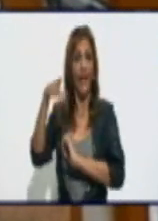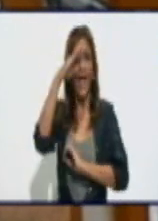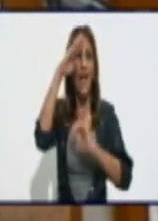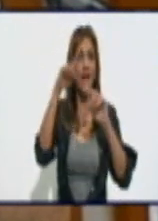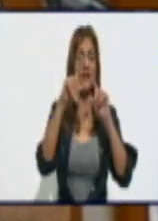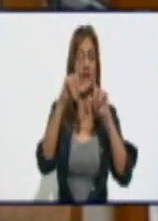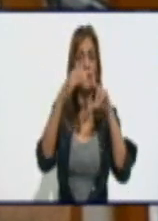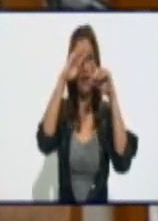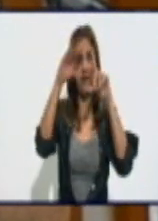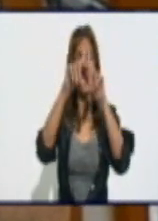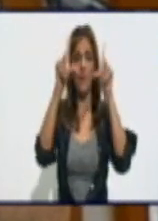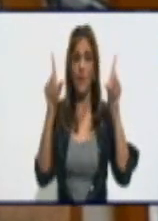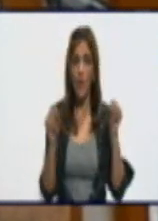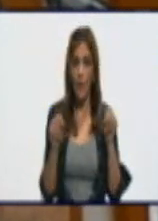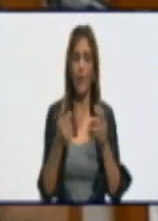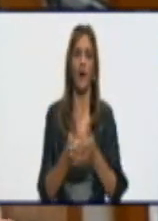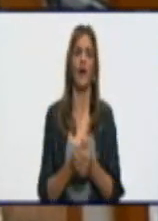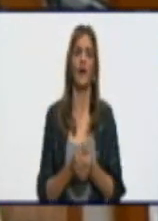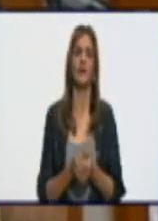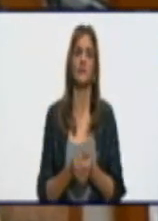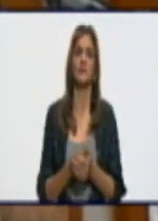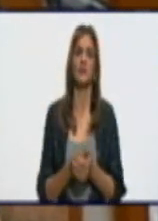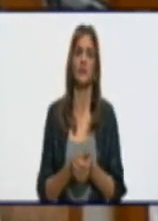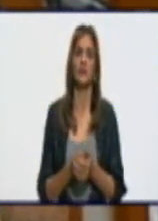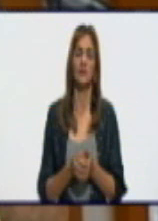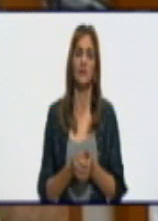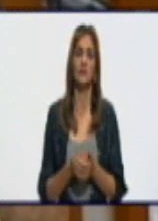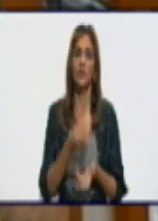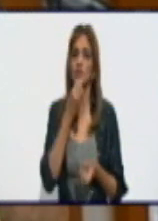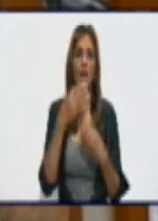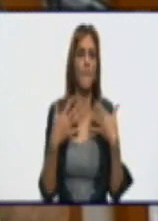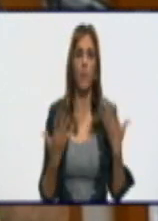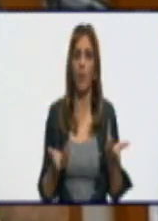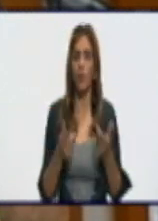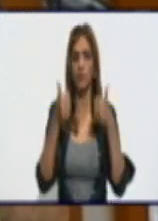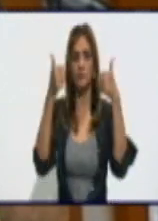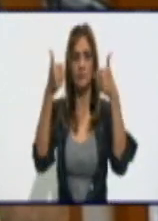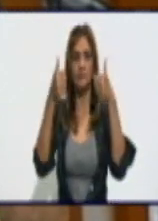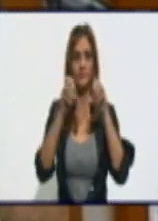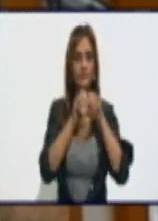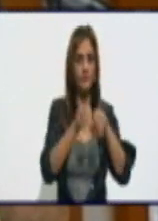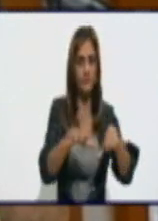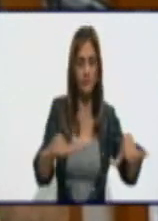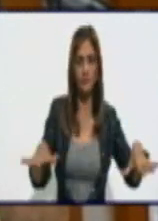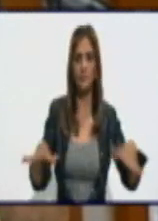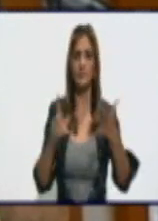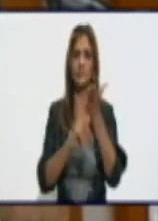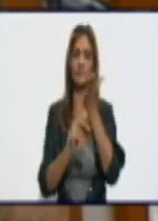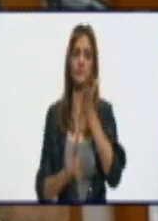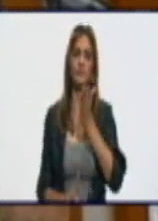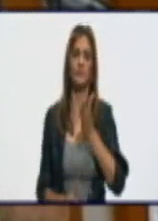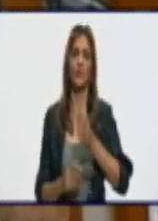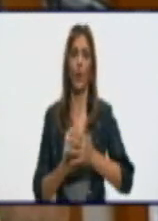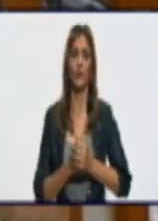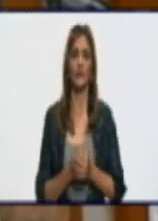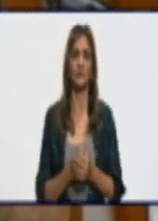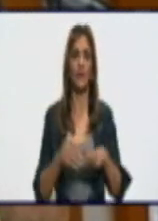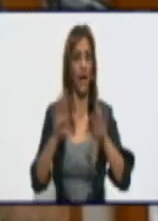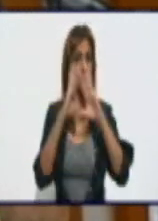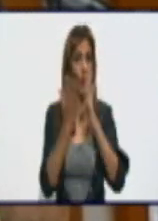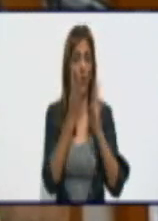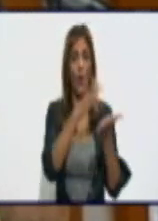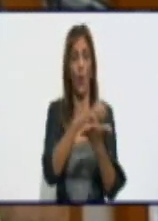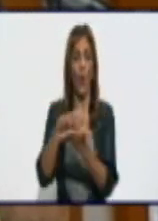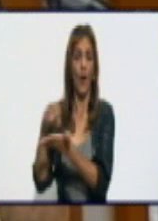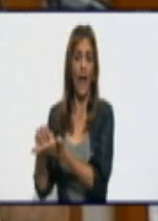territorio nacional grandes bloques de energía. En nuestra provincia en concreto, llegamos a tener un pico de afectación el día